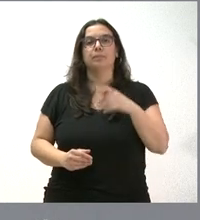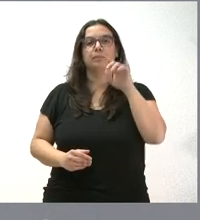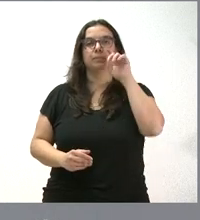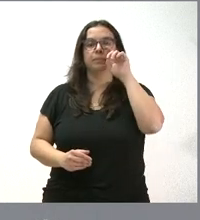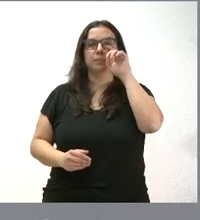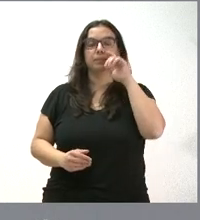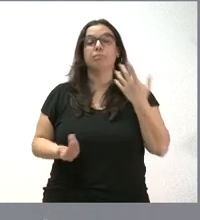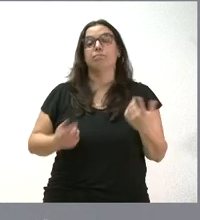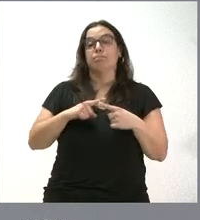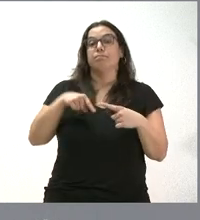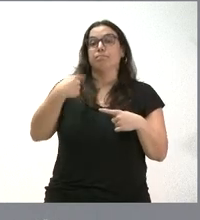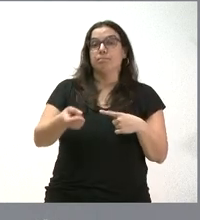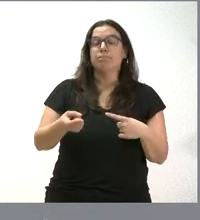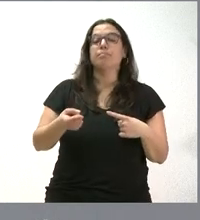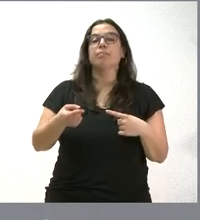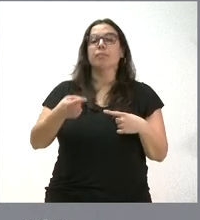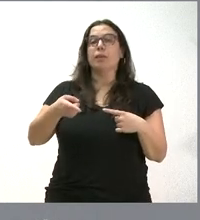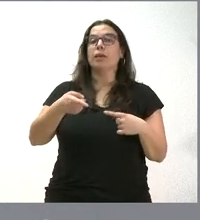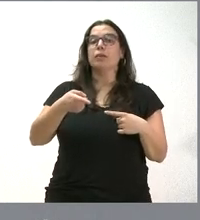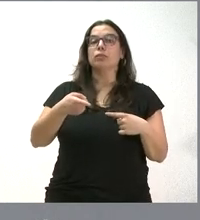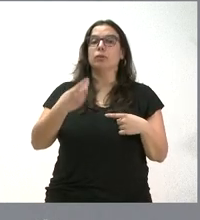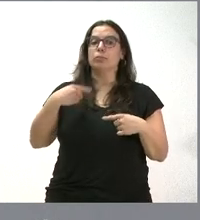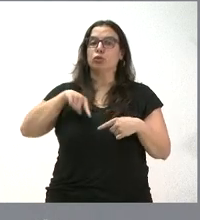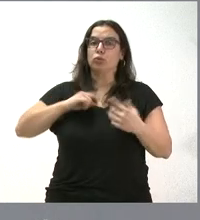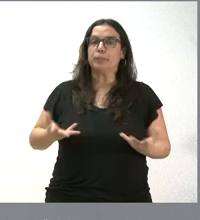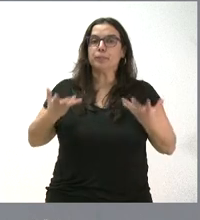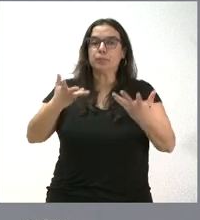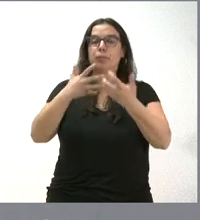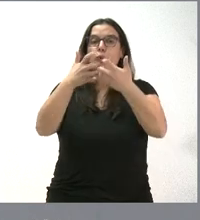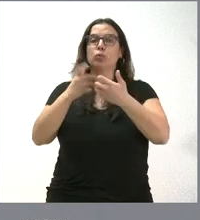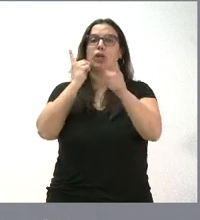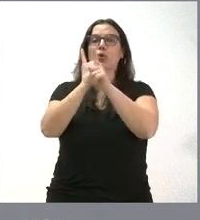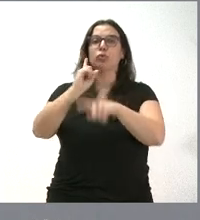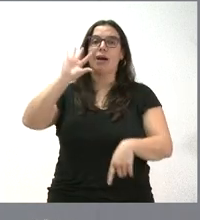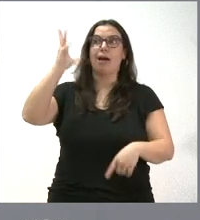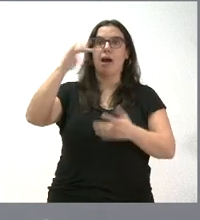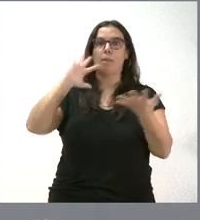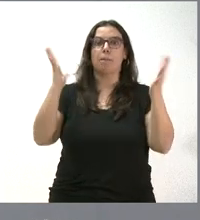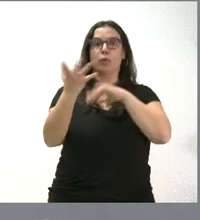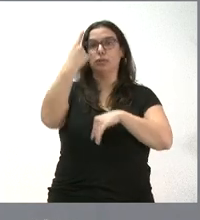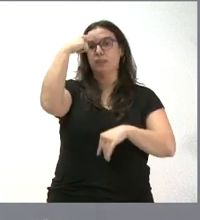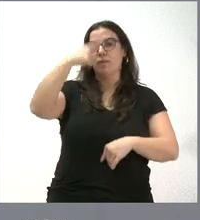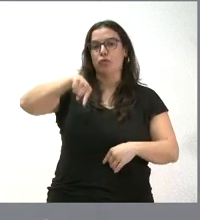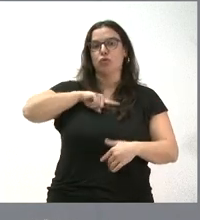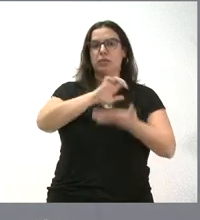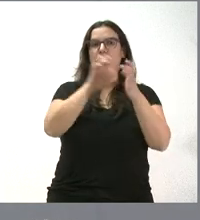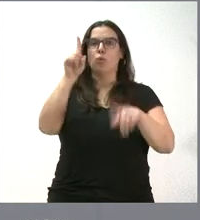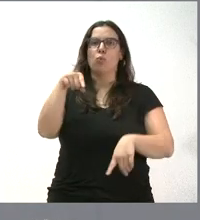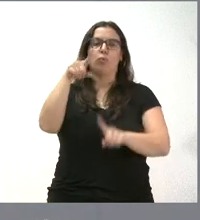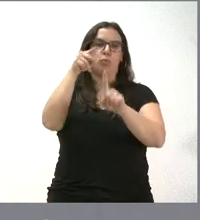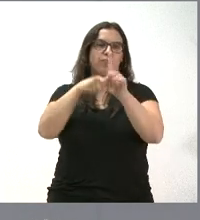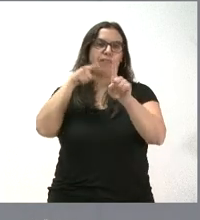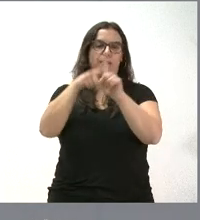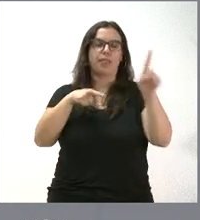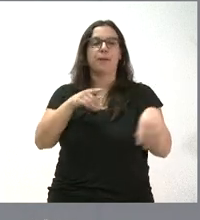Y, en consecuencia, esta es una parte de nuestra contribución a la lucha contra el cambio climático, que saben ustedes que es una referencia. La potencia